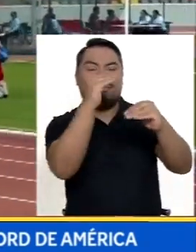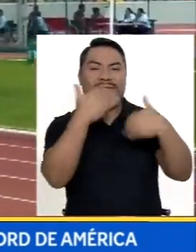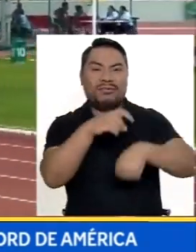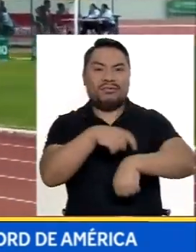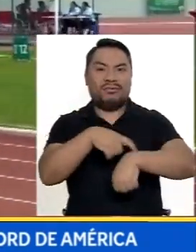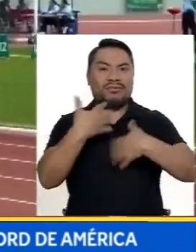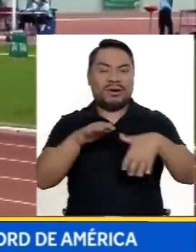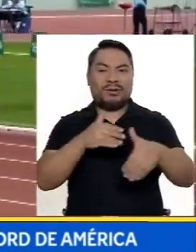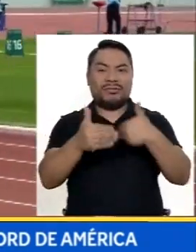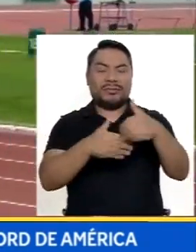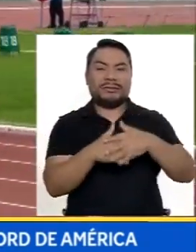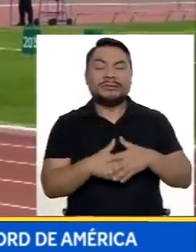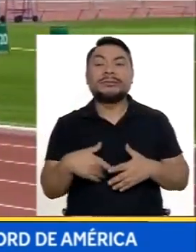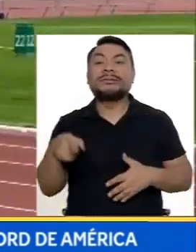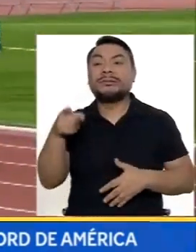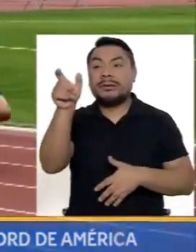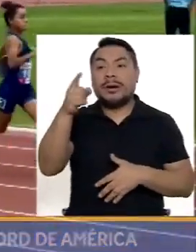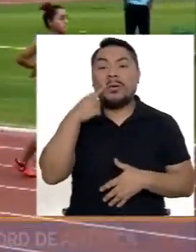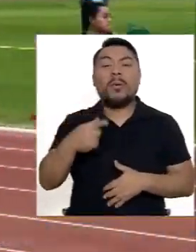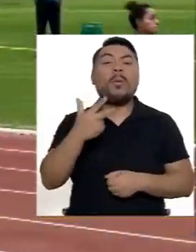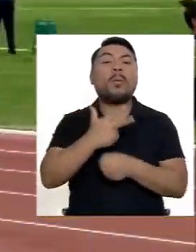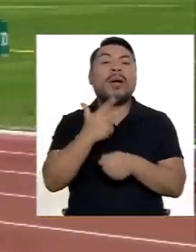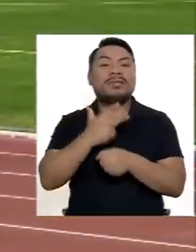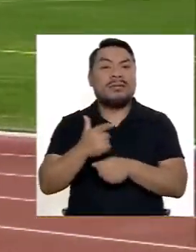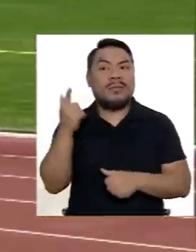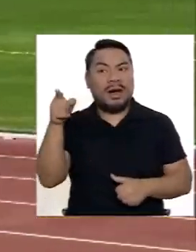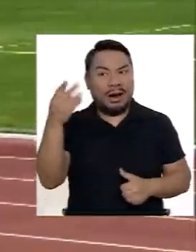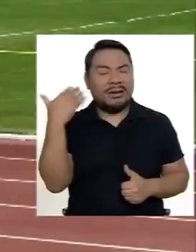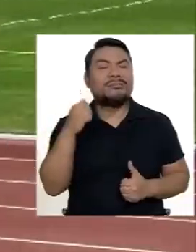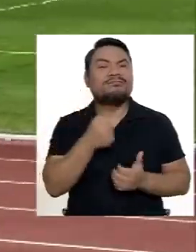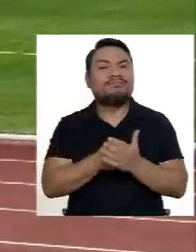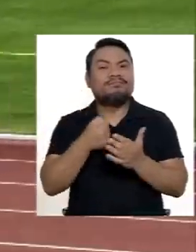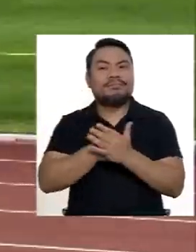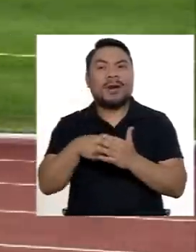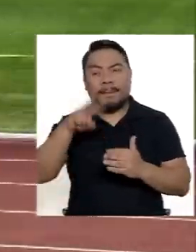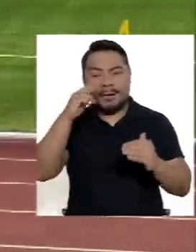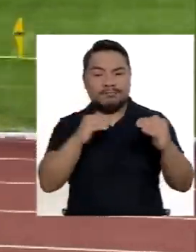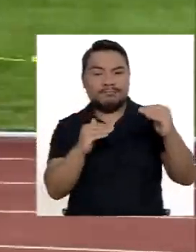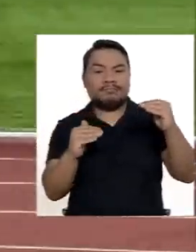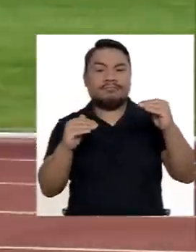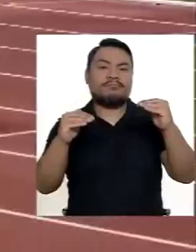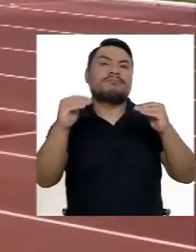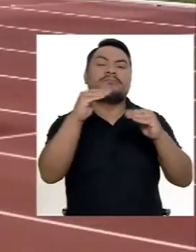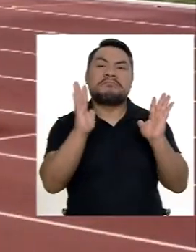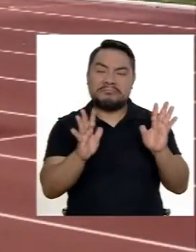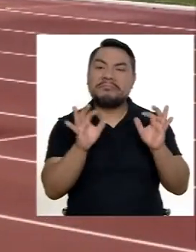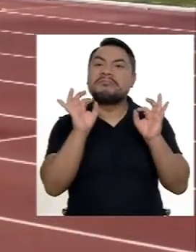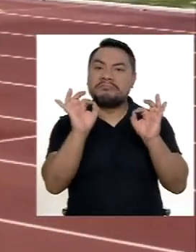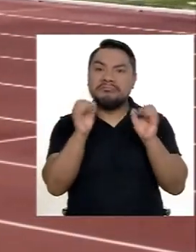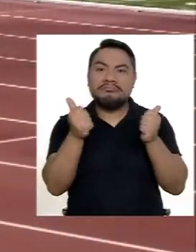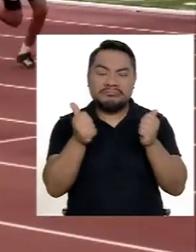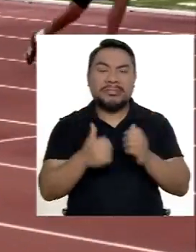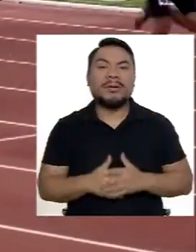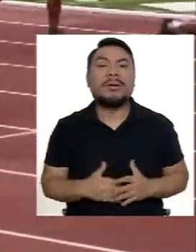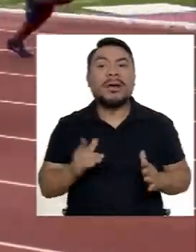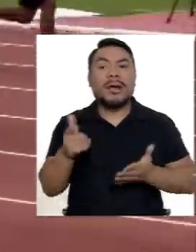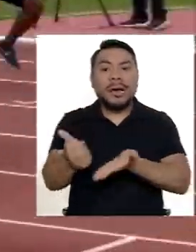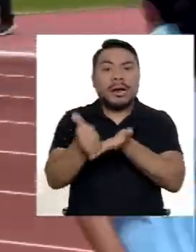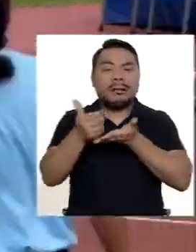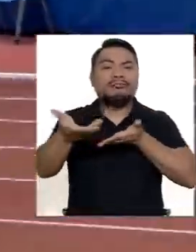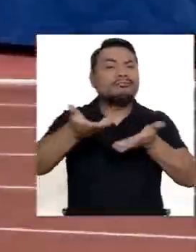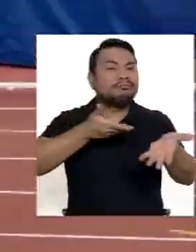un récord de América por el Paratleta de Guatemala Entonces es un buen nivel Que ayuda primero también